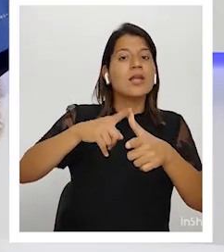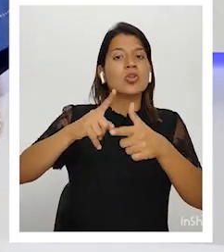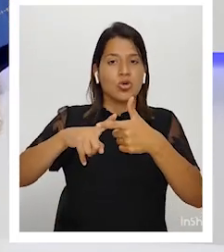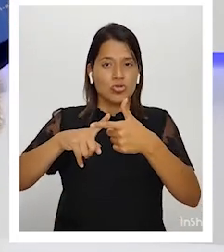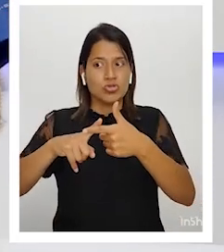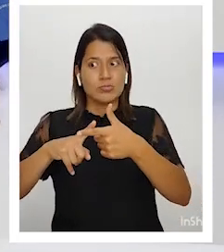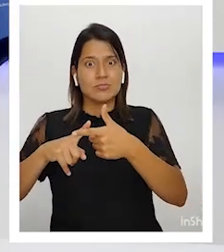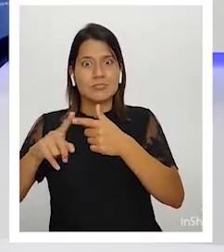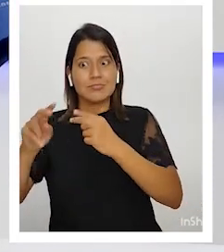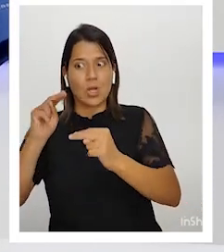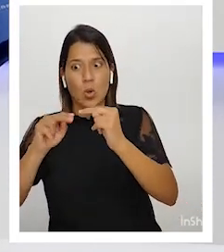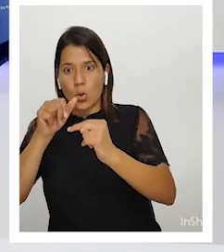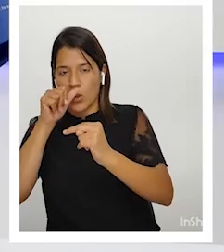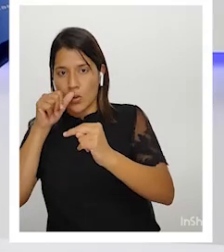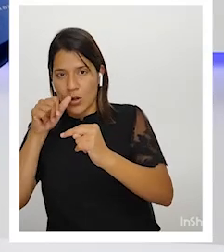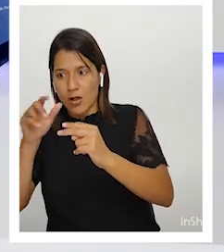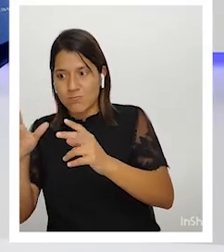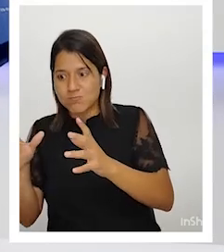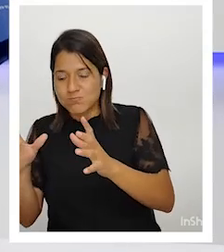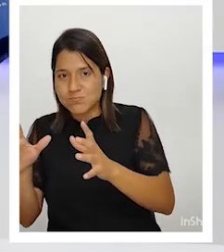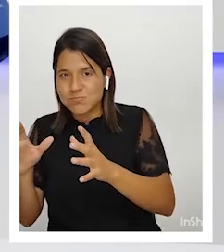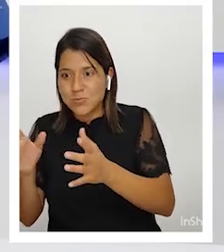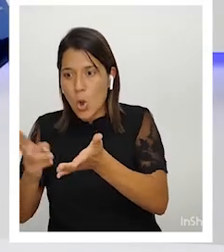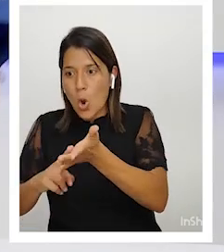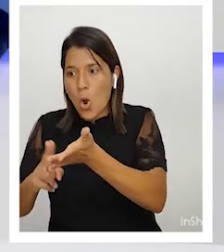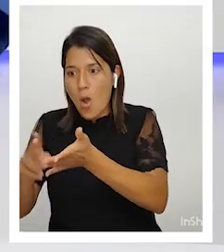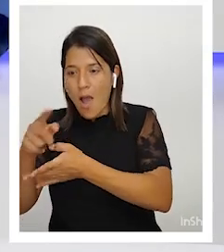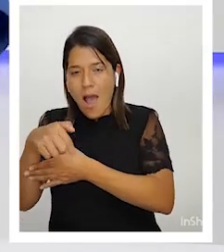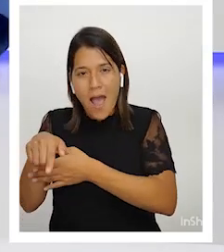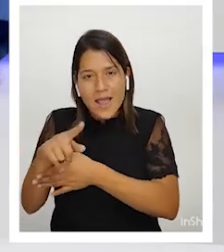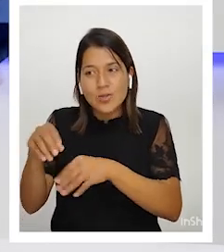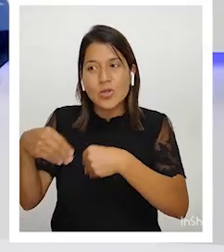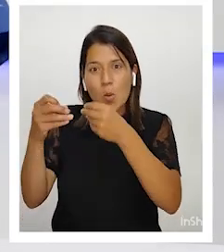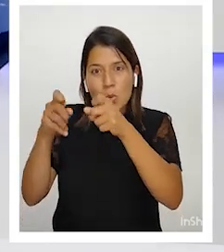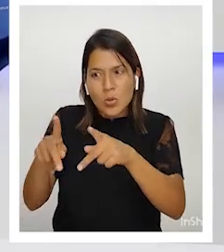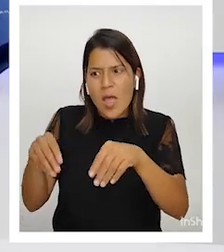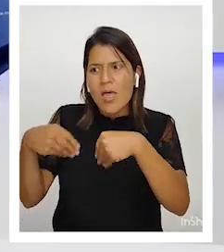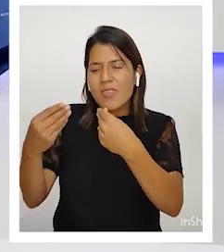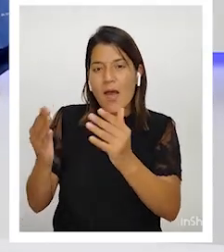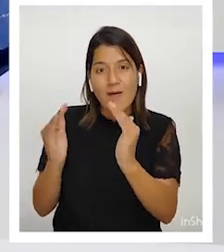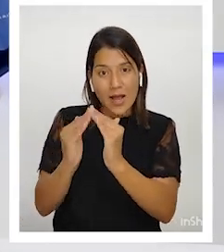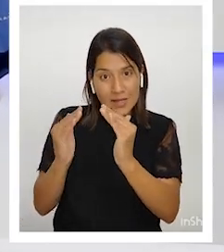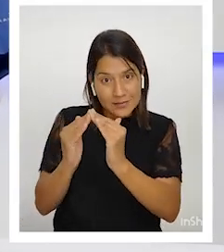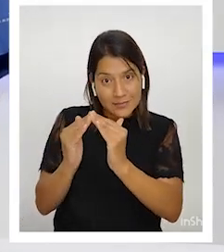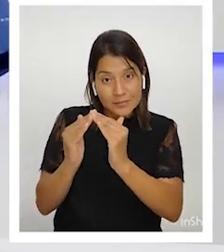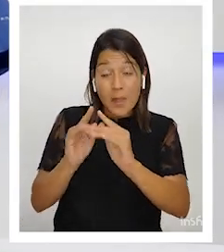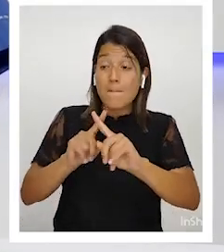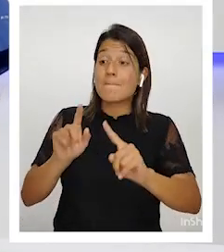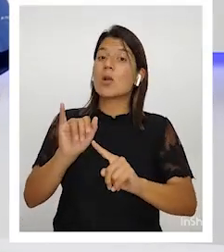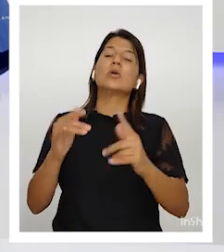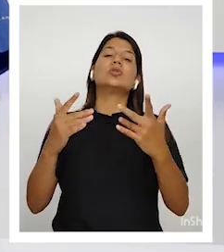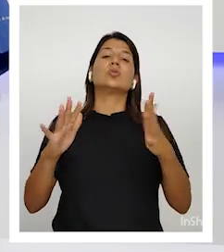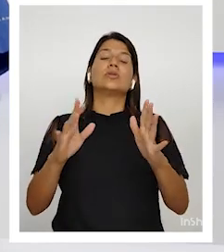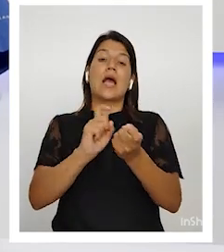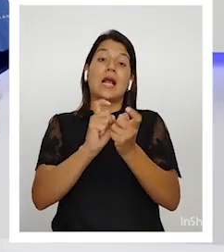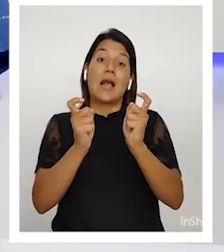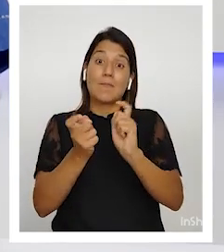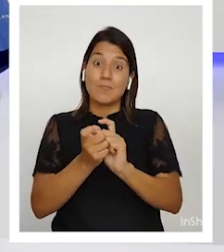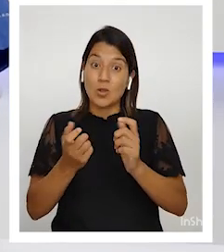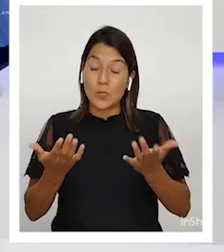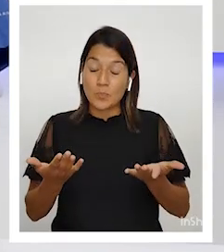Eso ha cambiado radicalmente. Y nuestras repúblicas, acostumbradas a sistemas